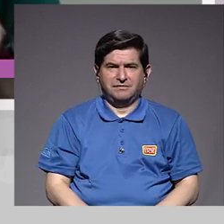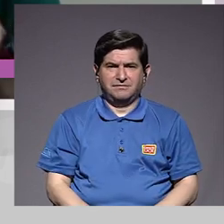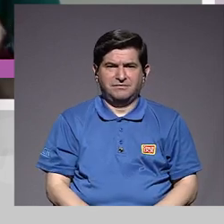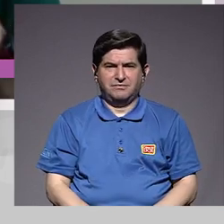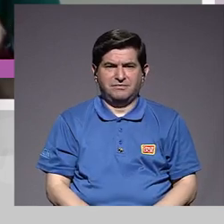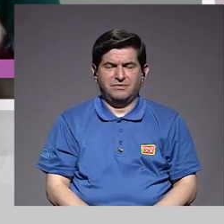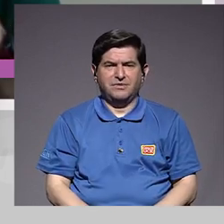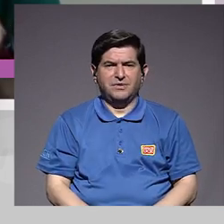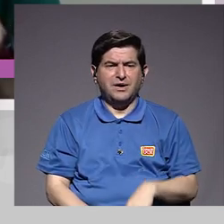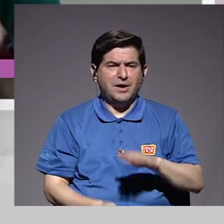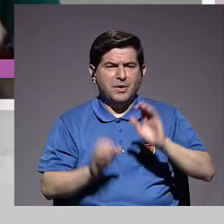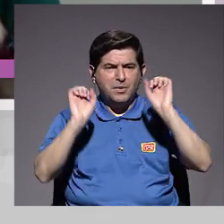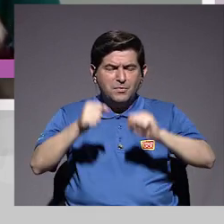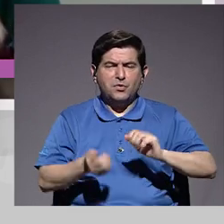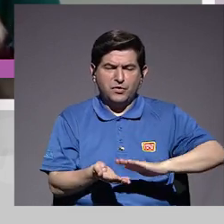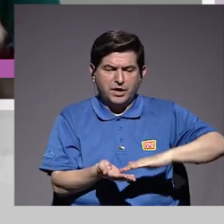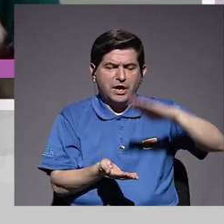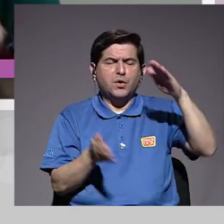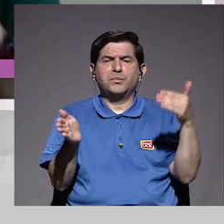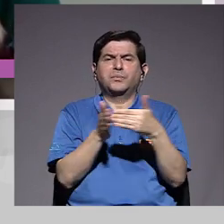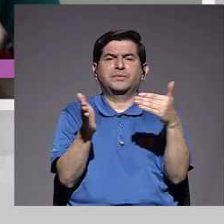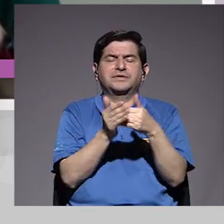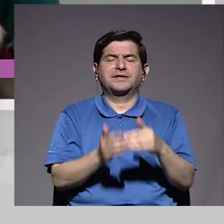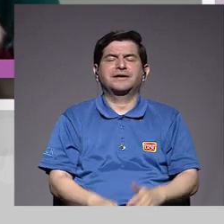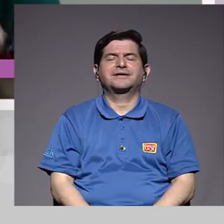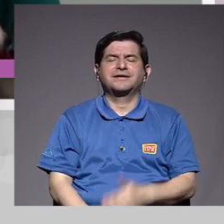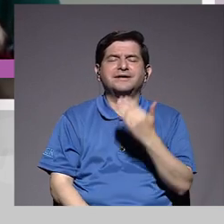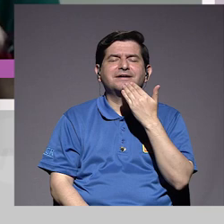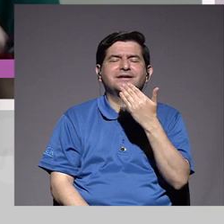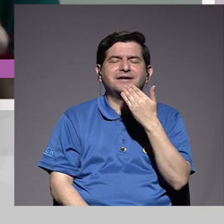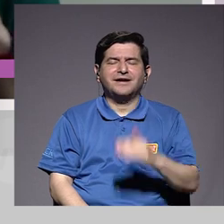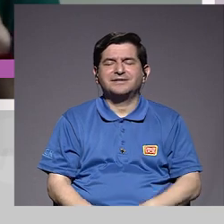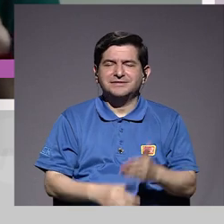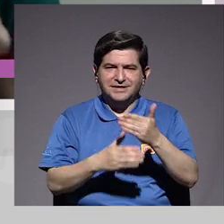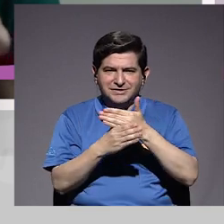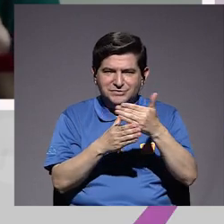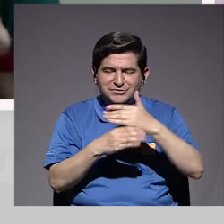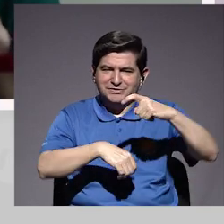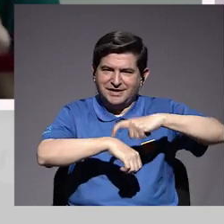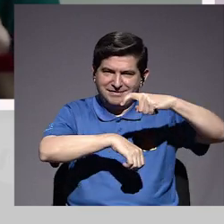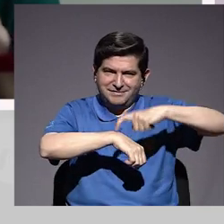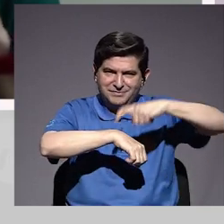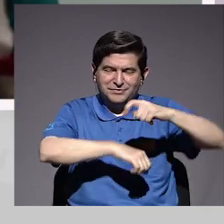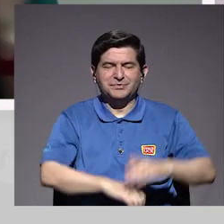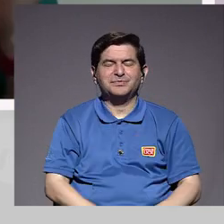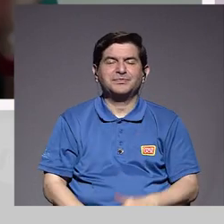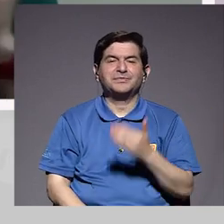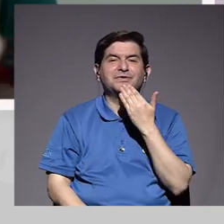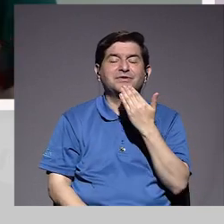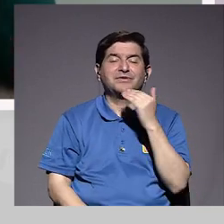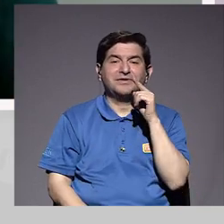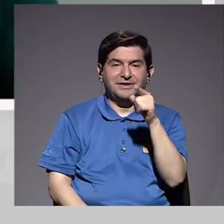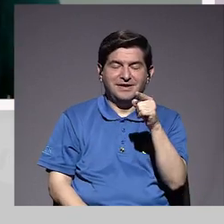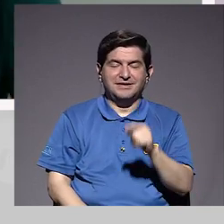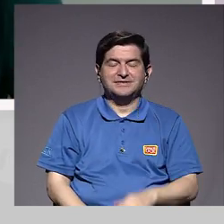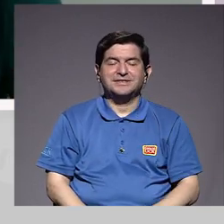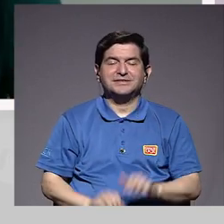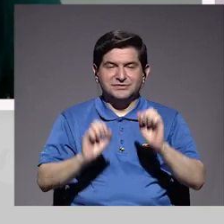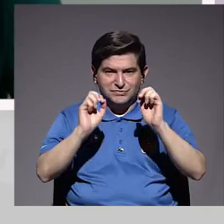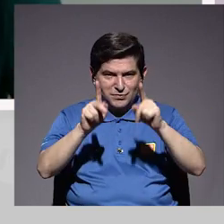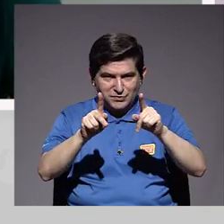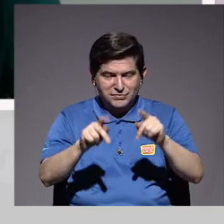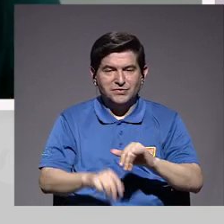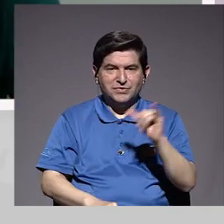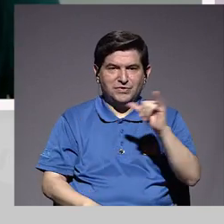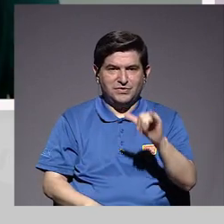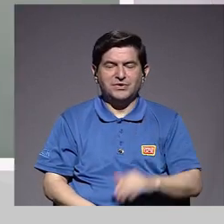subirlo nuevamente. Muchísimas gracias por compartir con nosotros este tiempo. Muchísimas gracias, Gabriela, por el espacio.